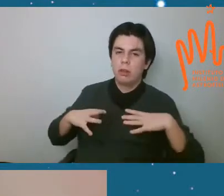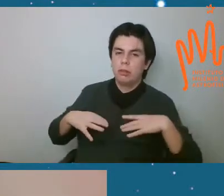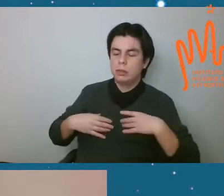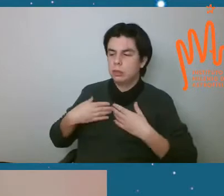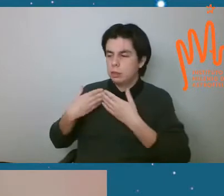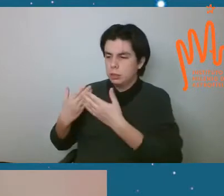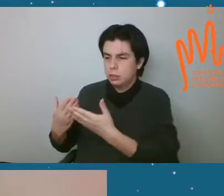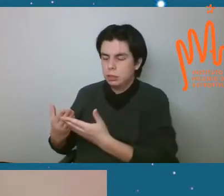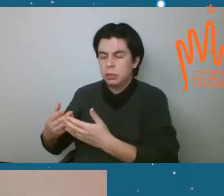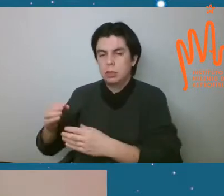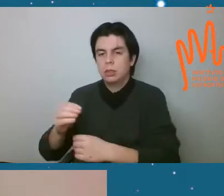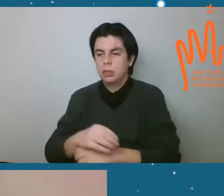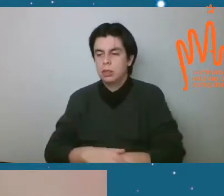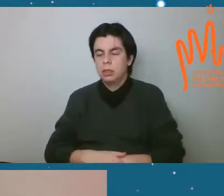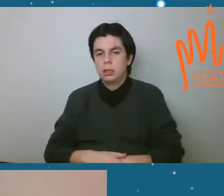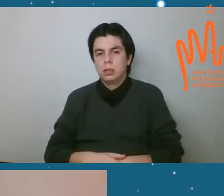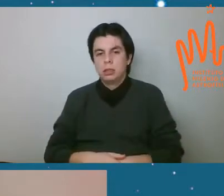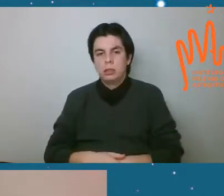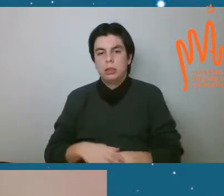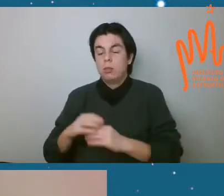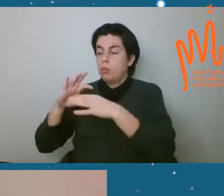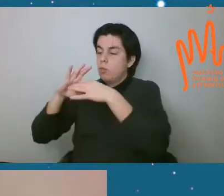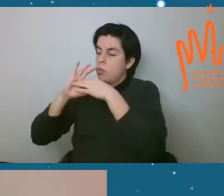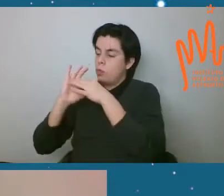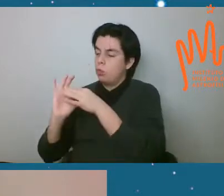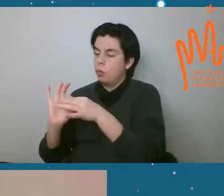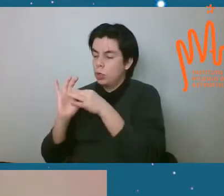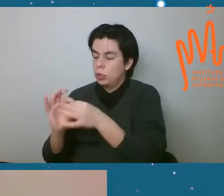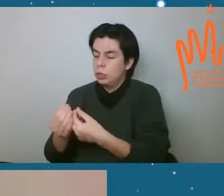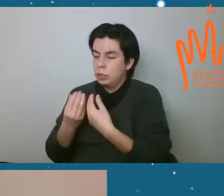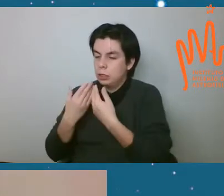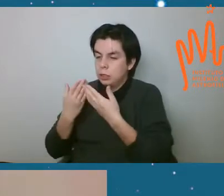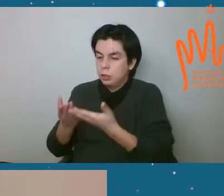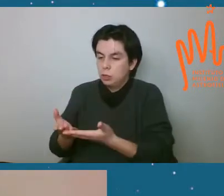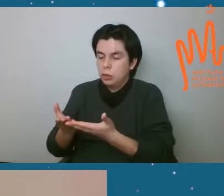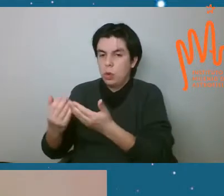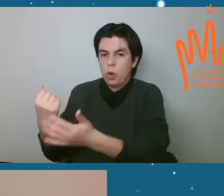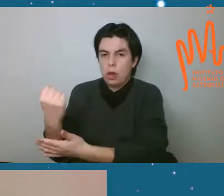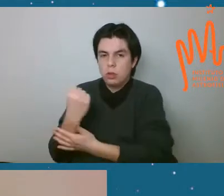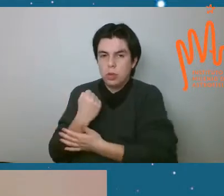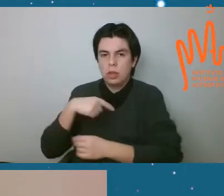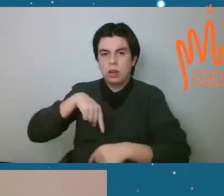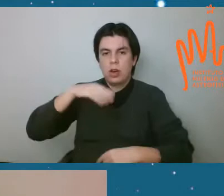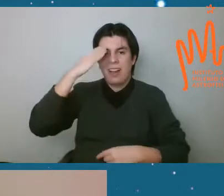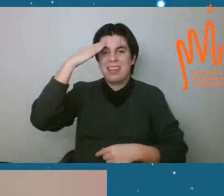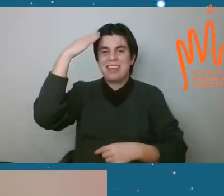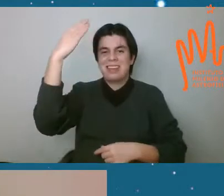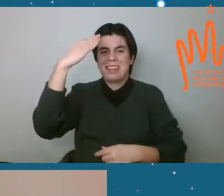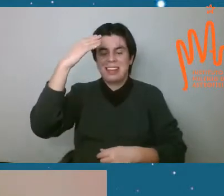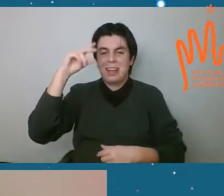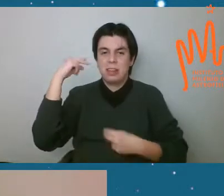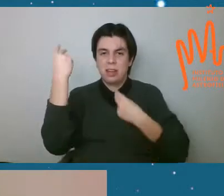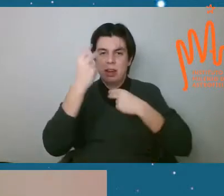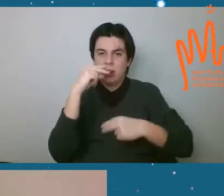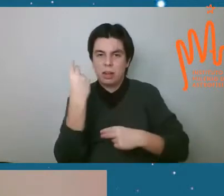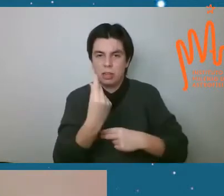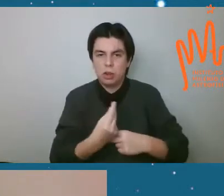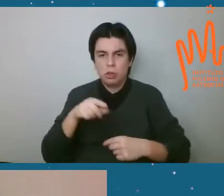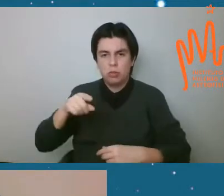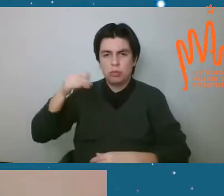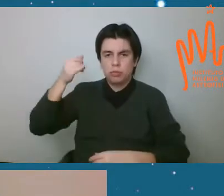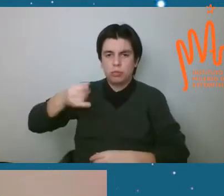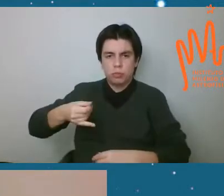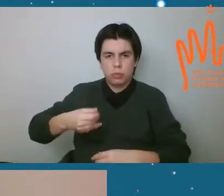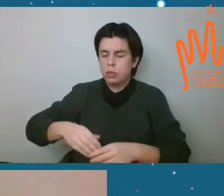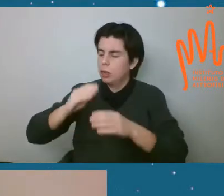que muchas gracias por ayudarnos de nuevo en el Día del Asteroide. Tú has estado presente en todos